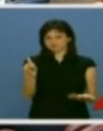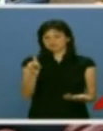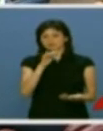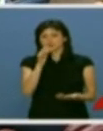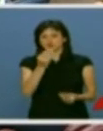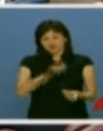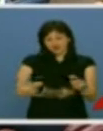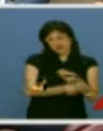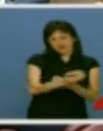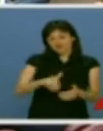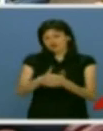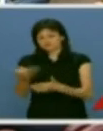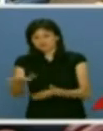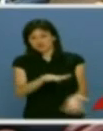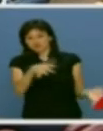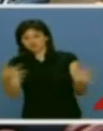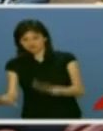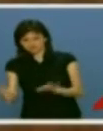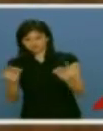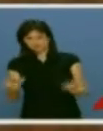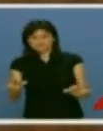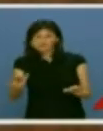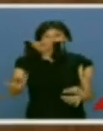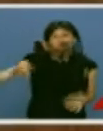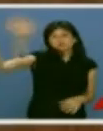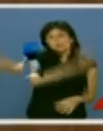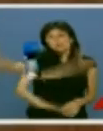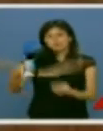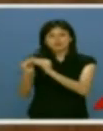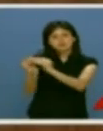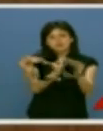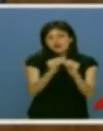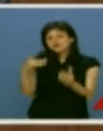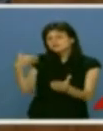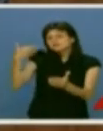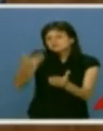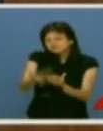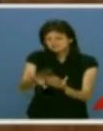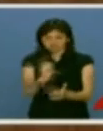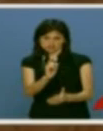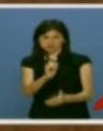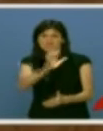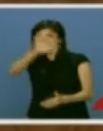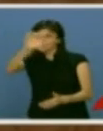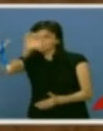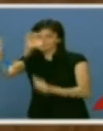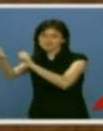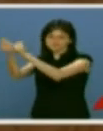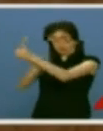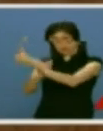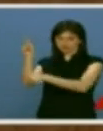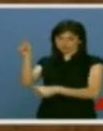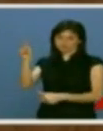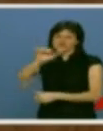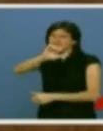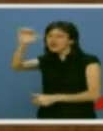la cuna hasta la tumba. No es así en todas partes y no ha sido así siempre. Solo Europa cuenta con un modelo así. Este